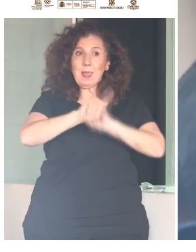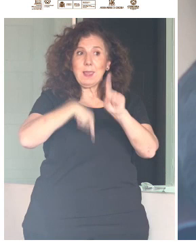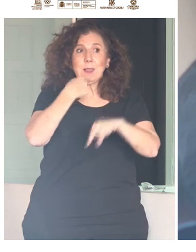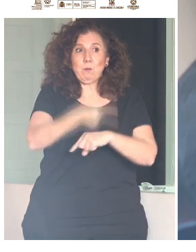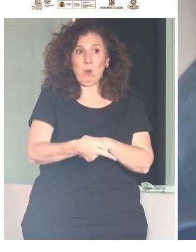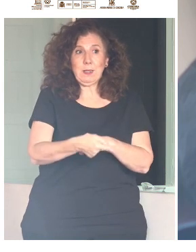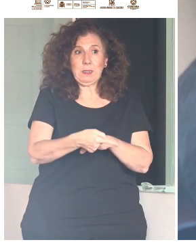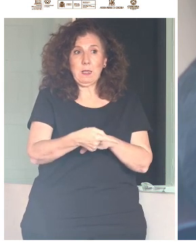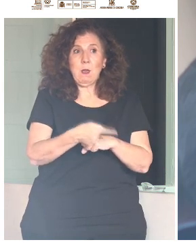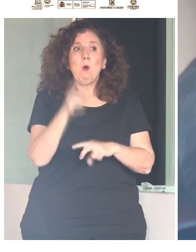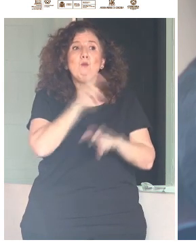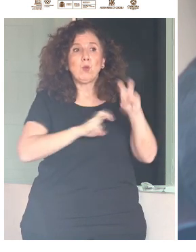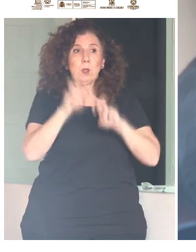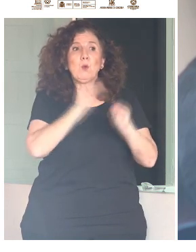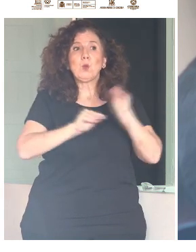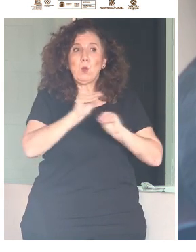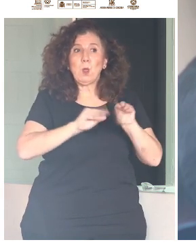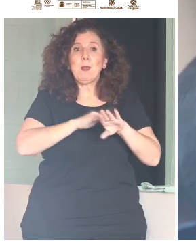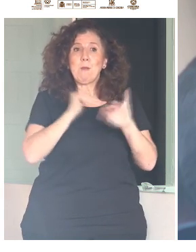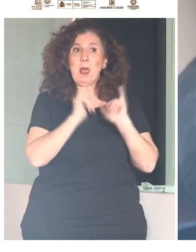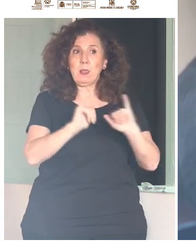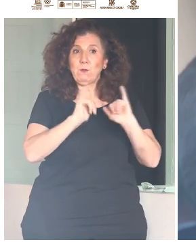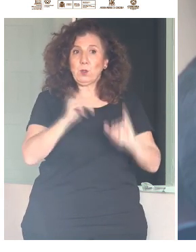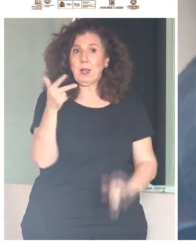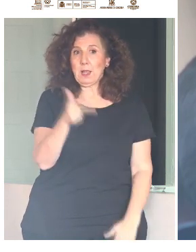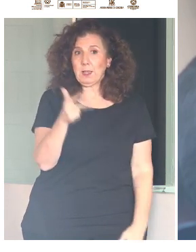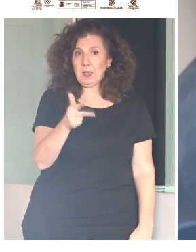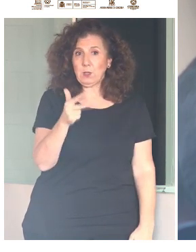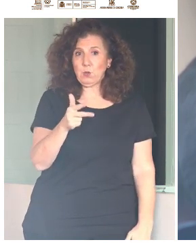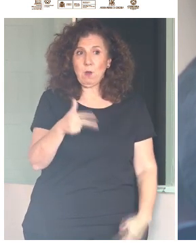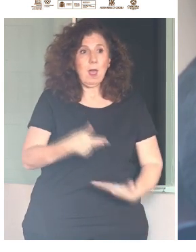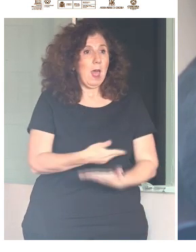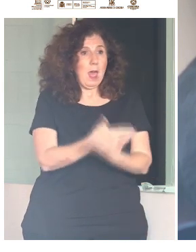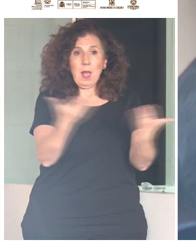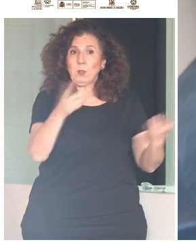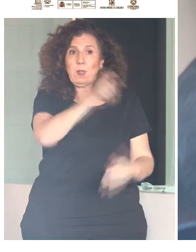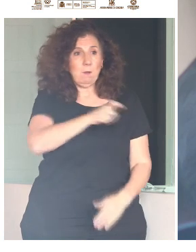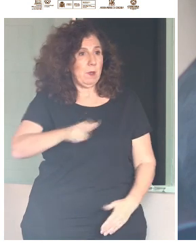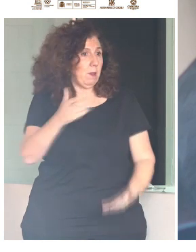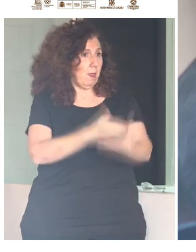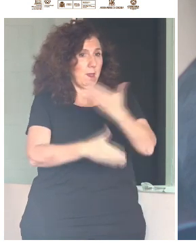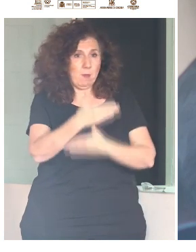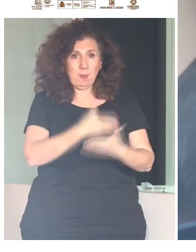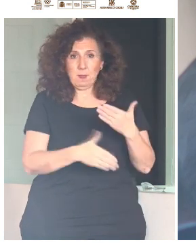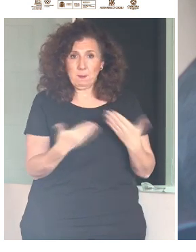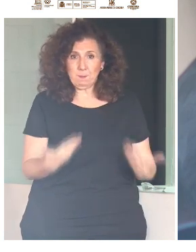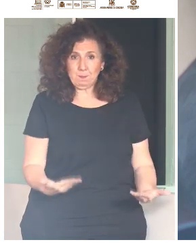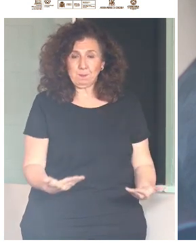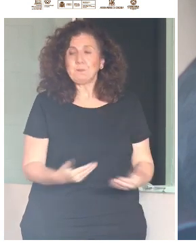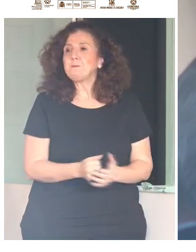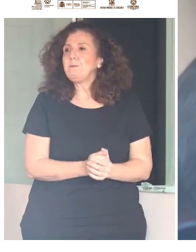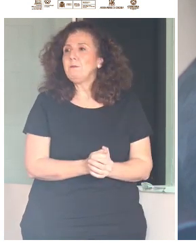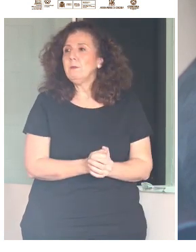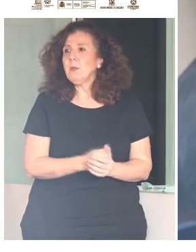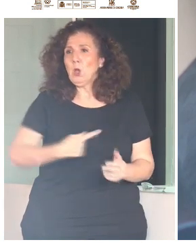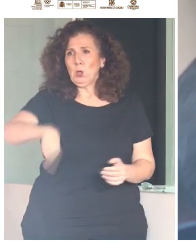podamos encontrar soluciones para el disfrute de este derecho a toda la ciudadanía con discapacidad. Como saben